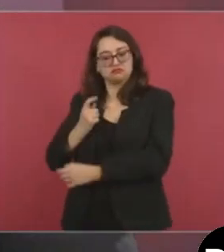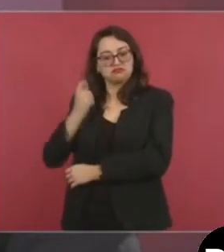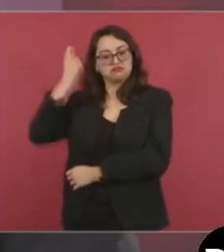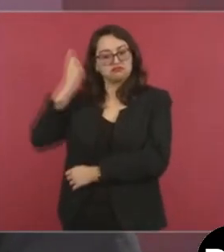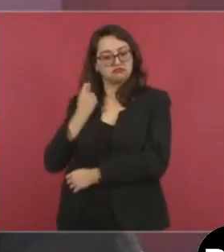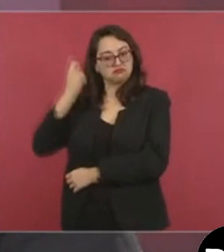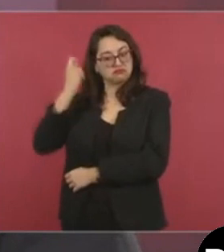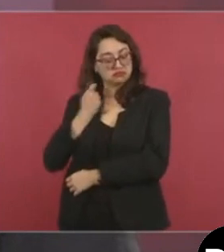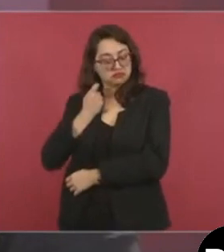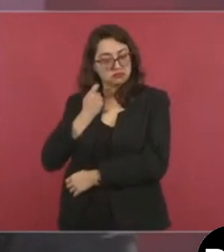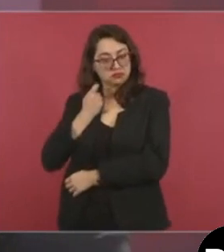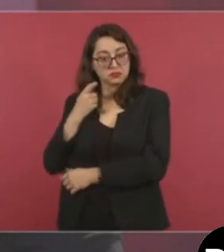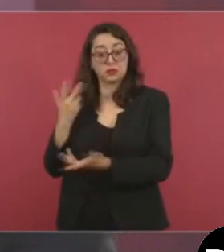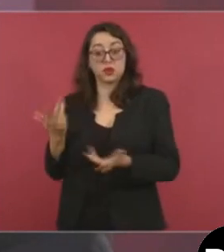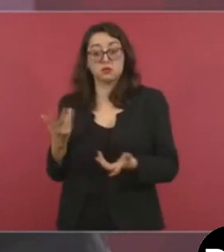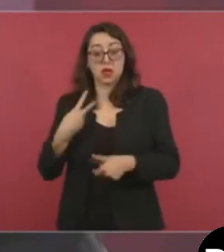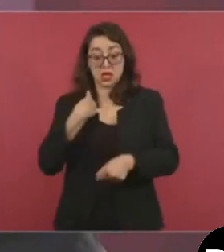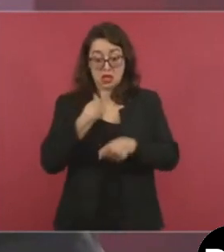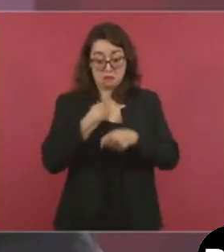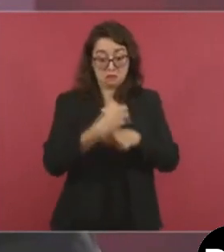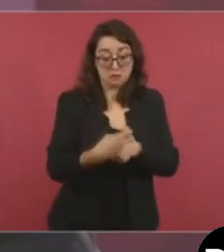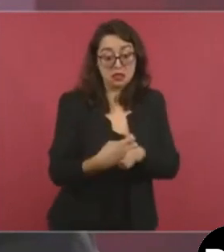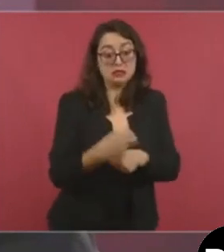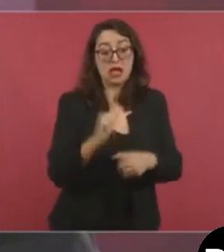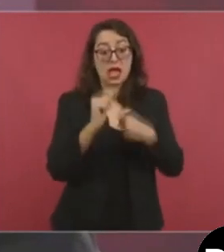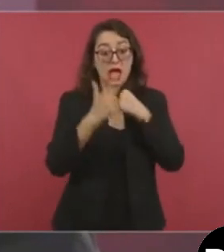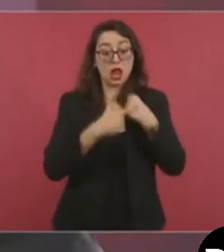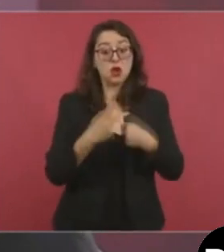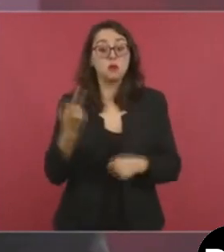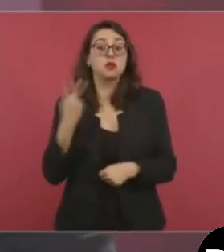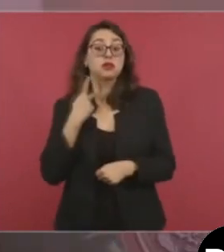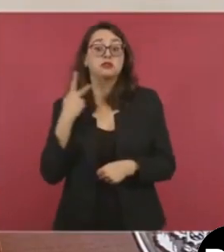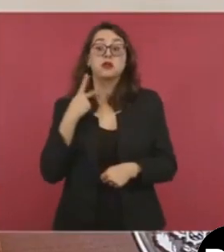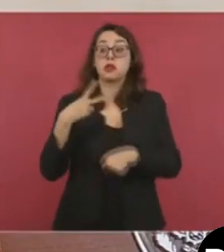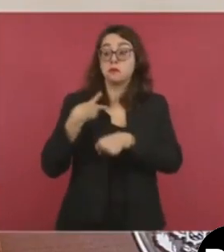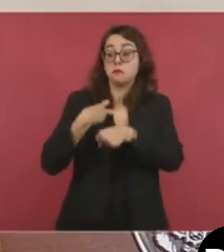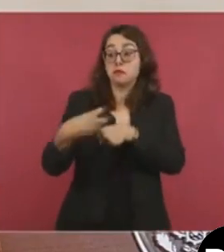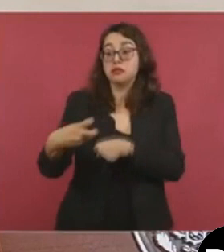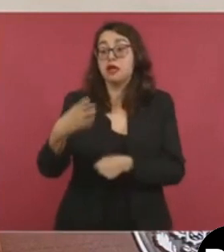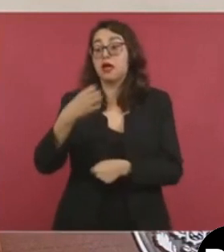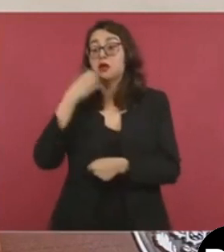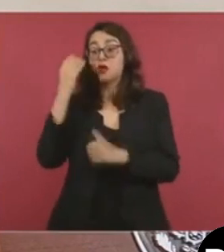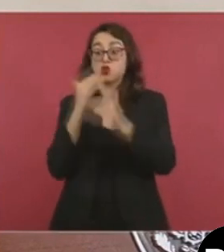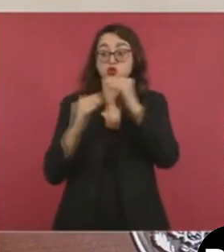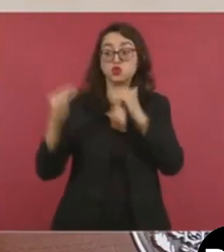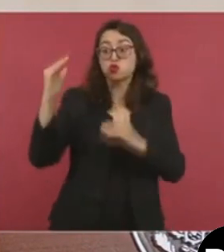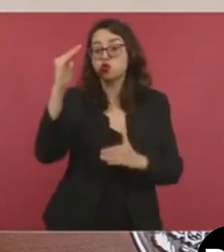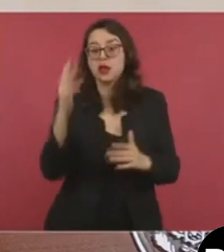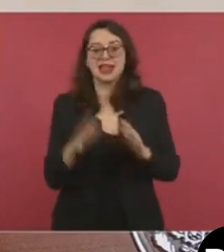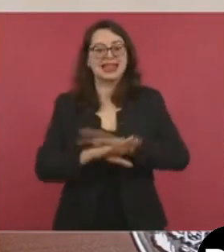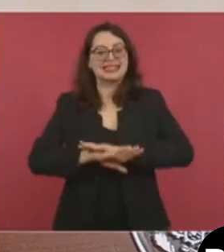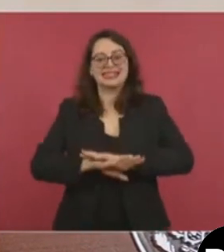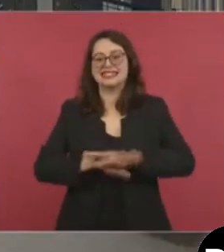académico, ni político, nada, absolutamente,